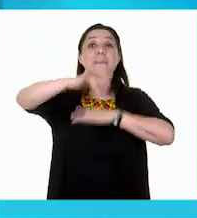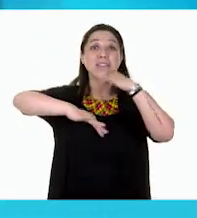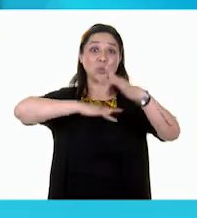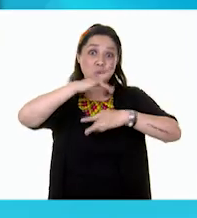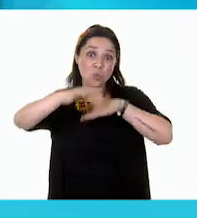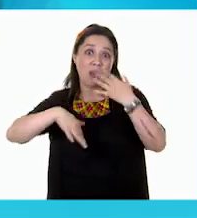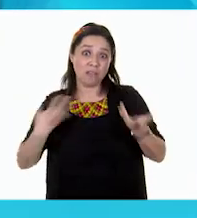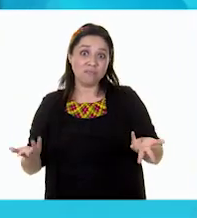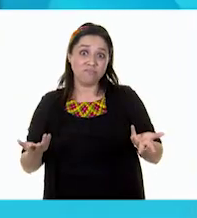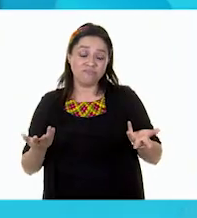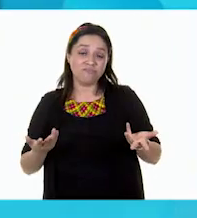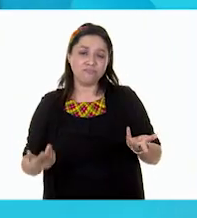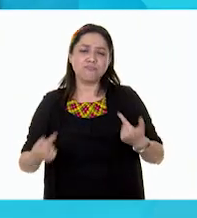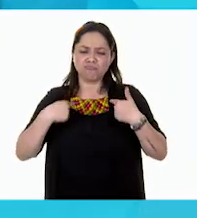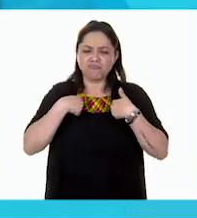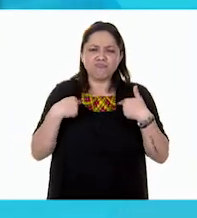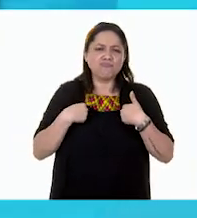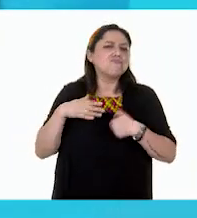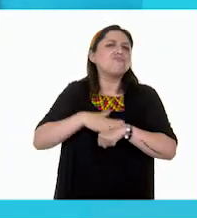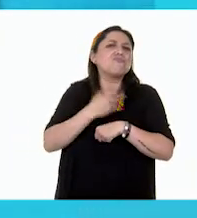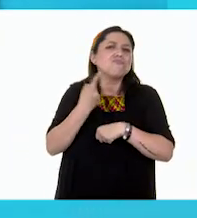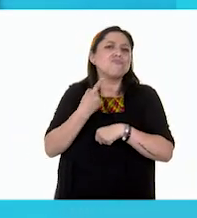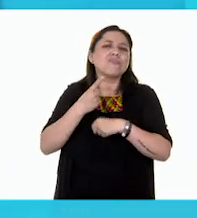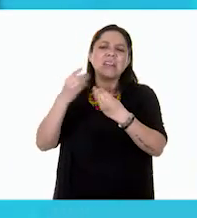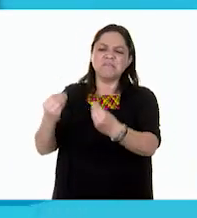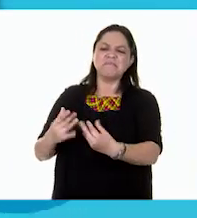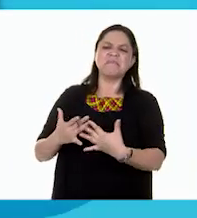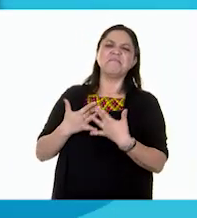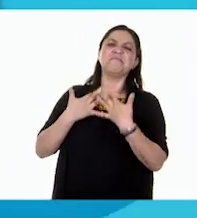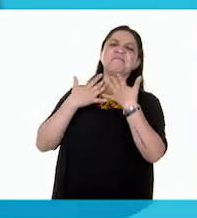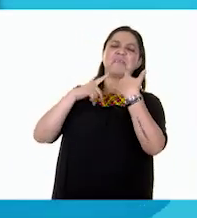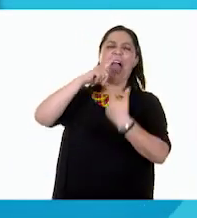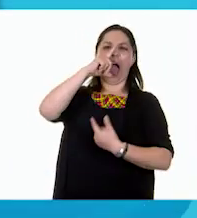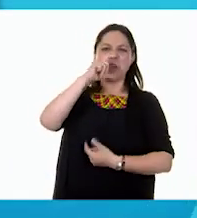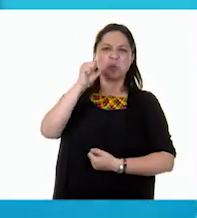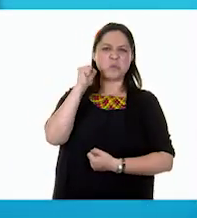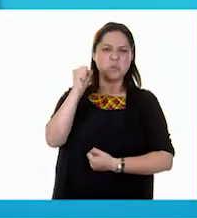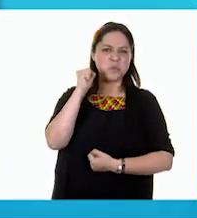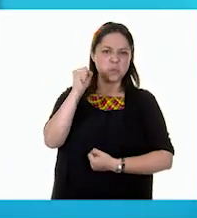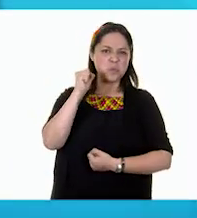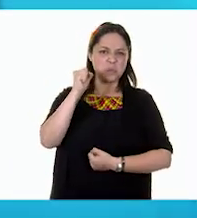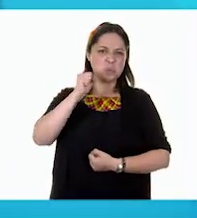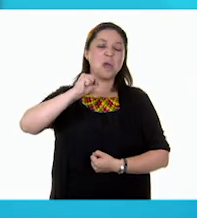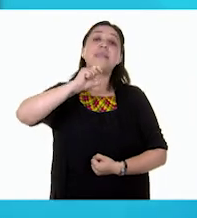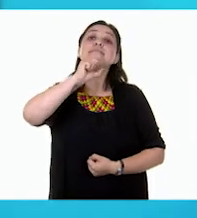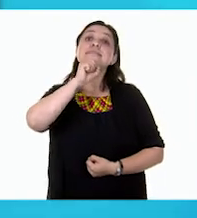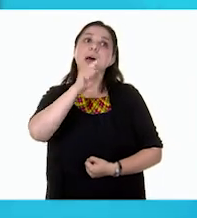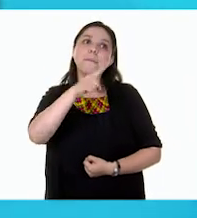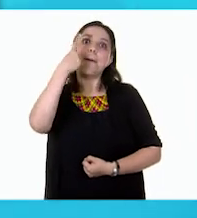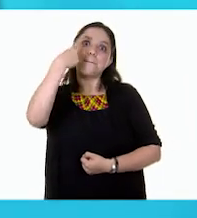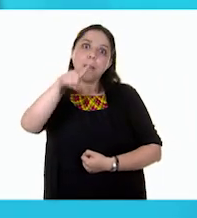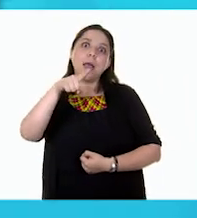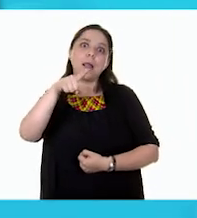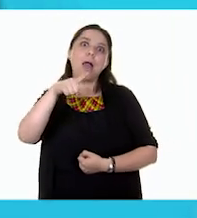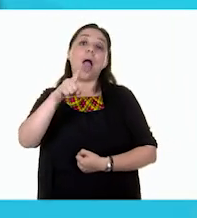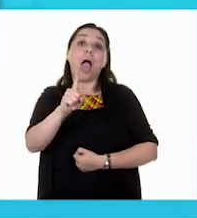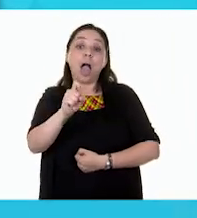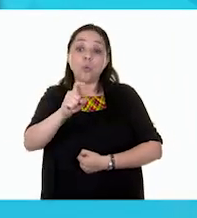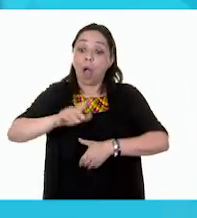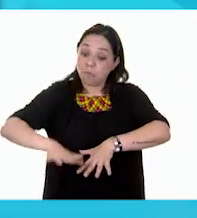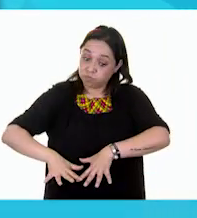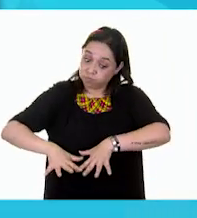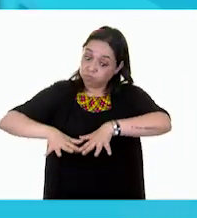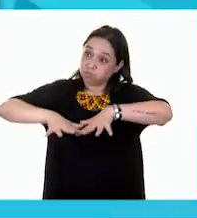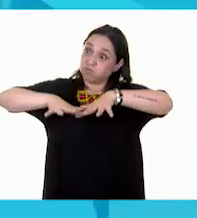Porque huele muy mal y para que no se inunde la carretera